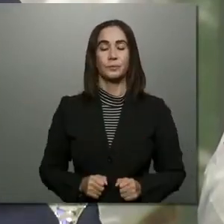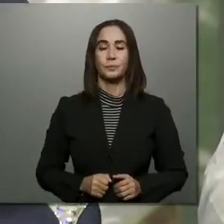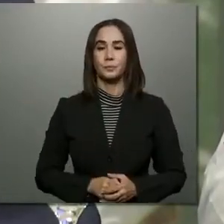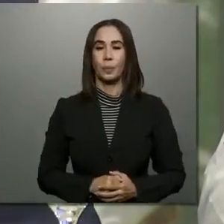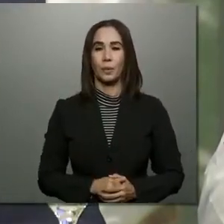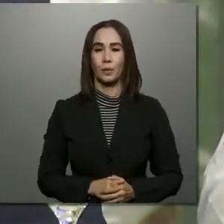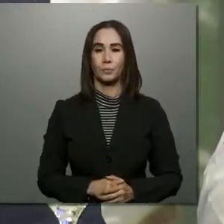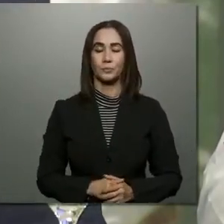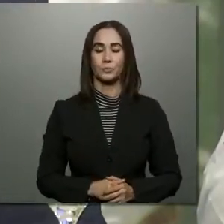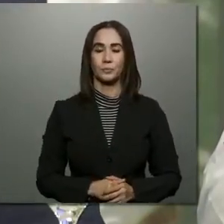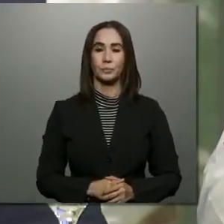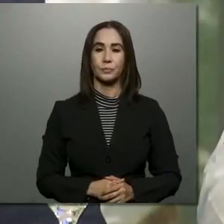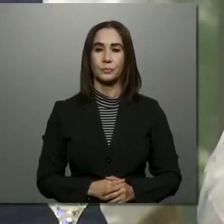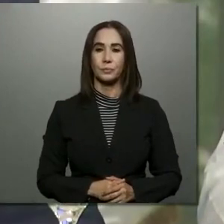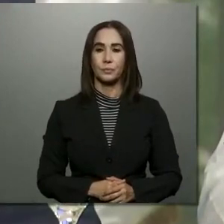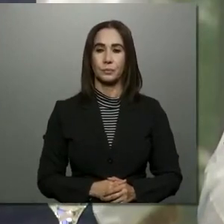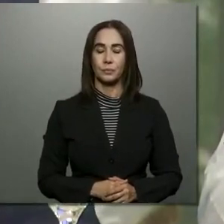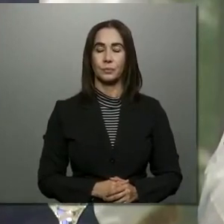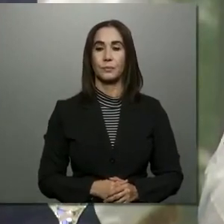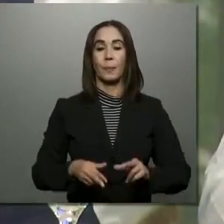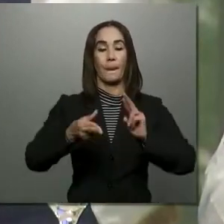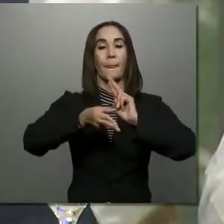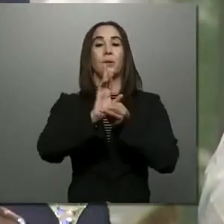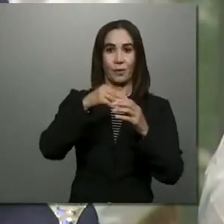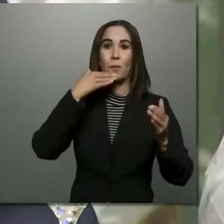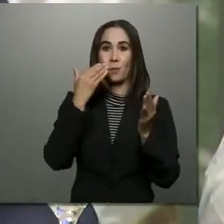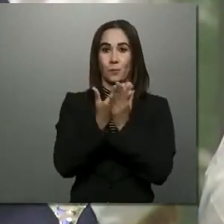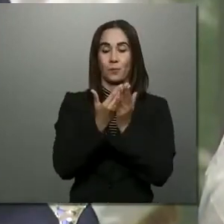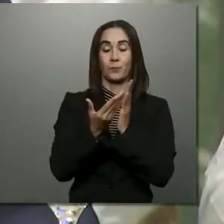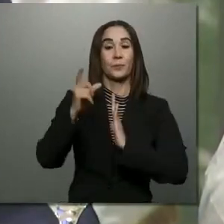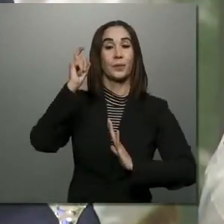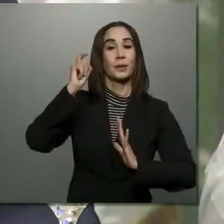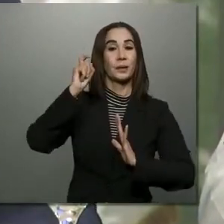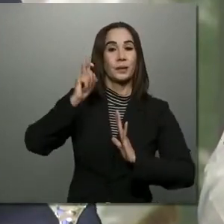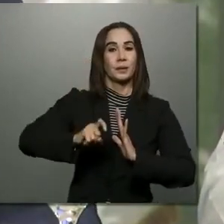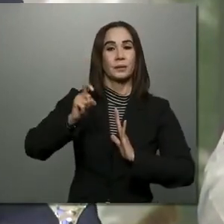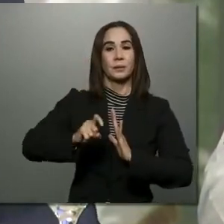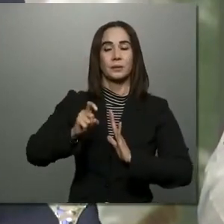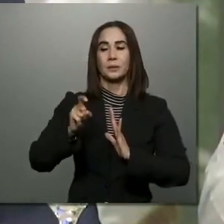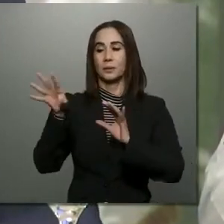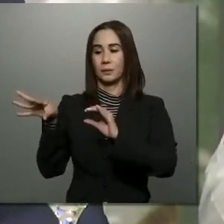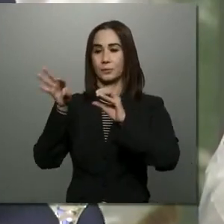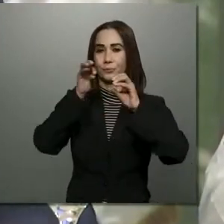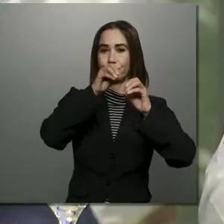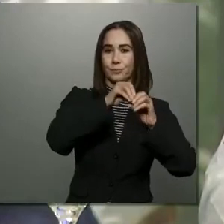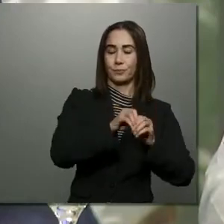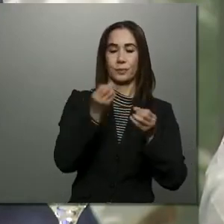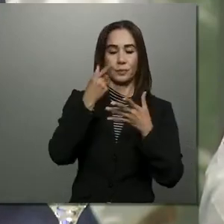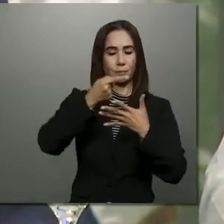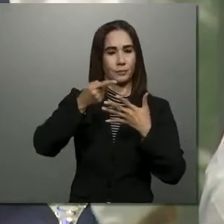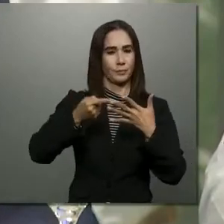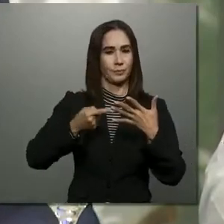Una reforma policial integral quiere de la integración de múltiples